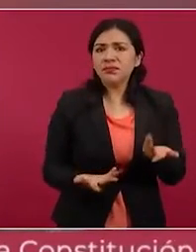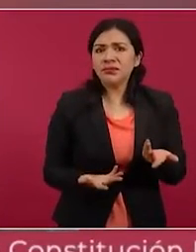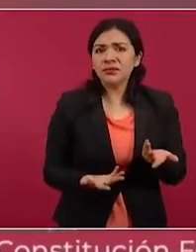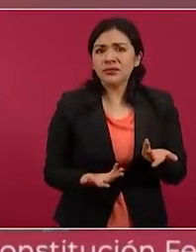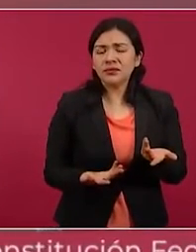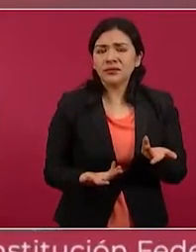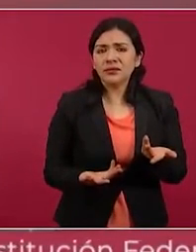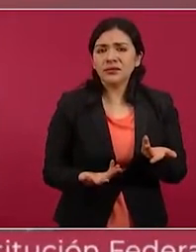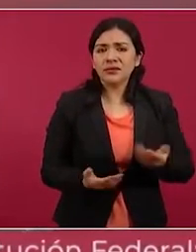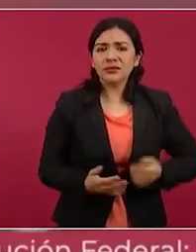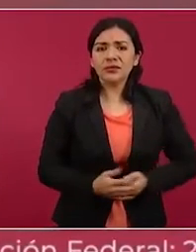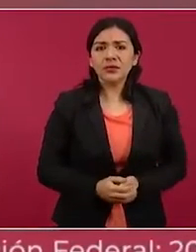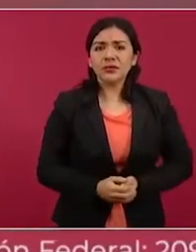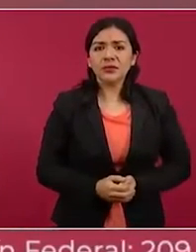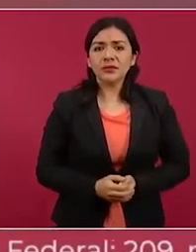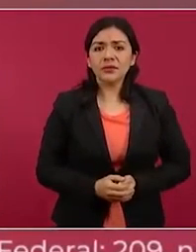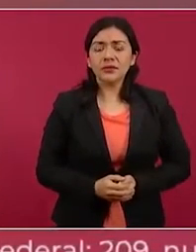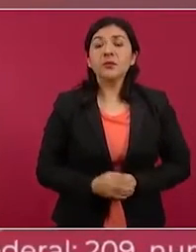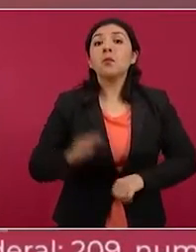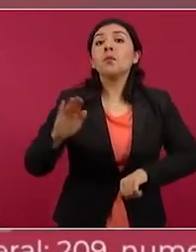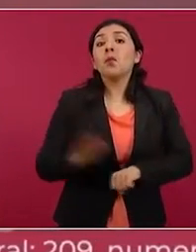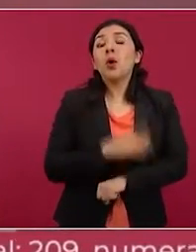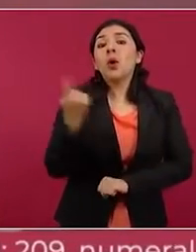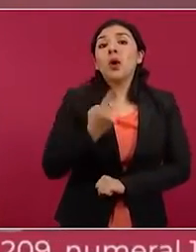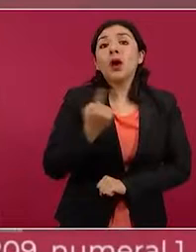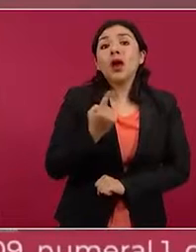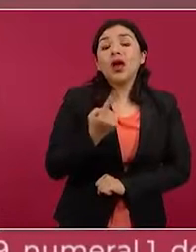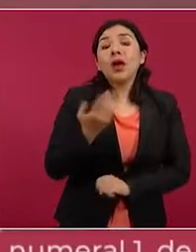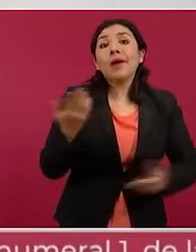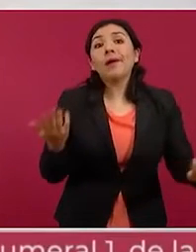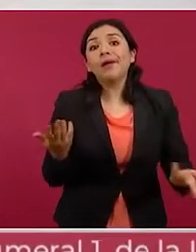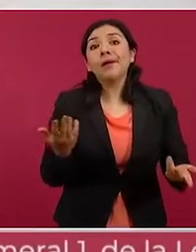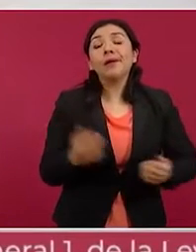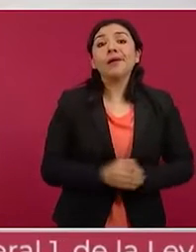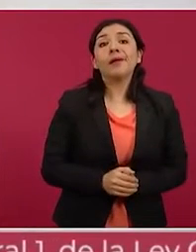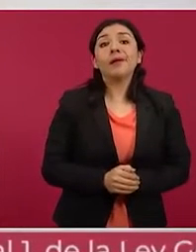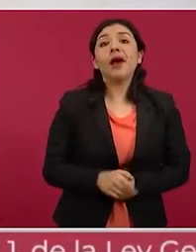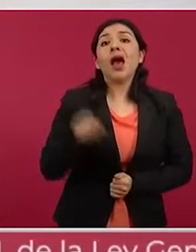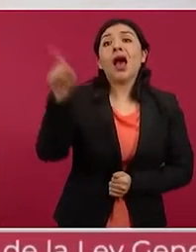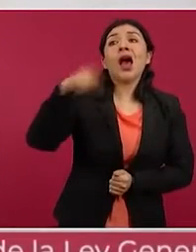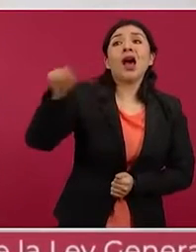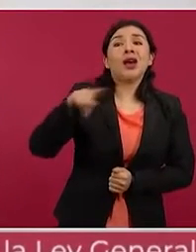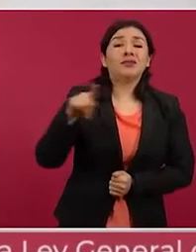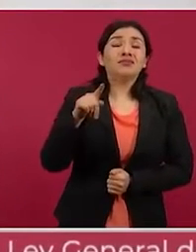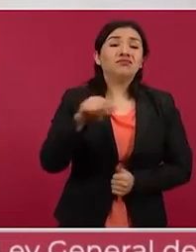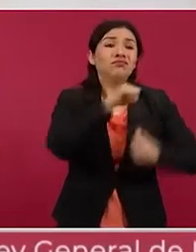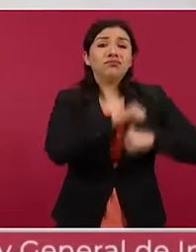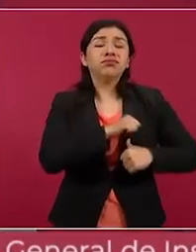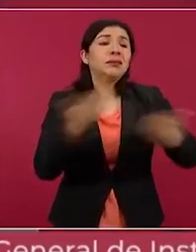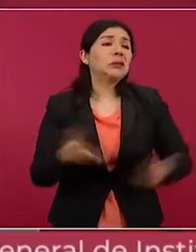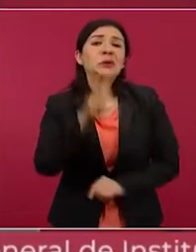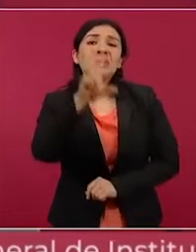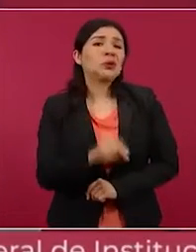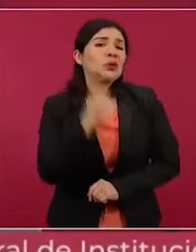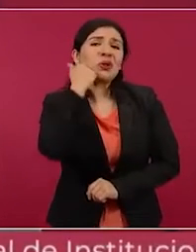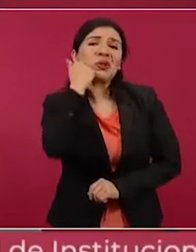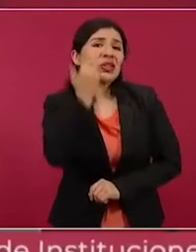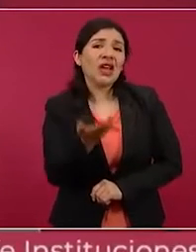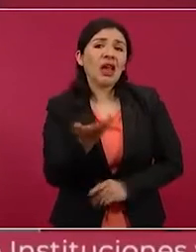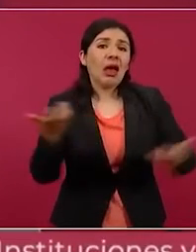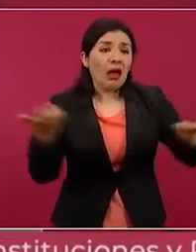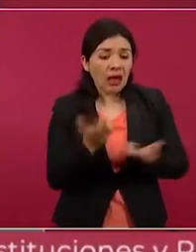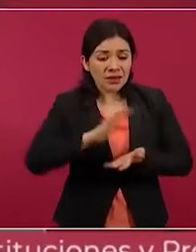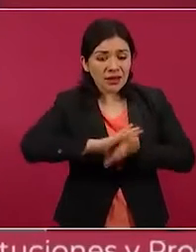todo porque los señores están en contra de la